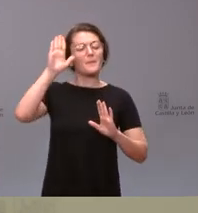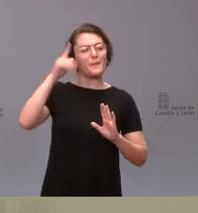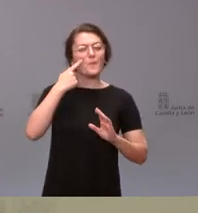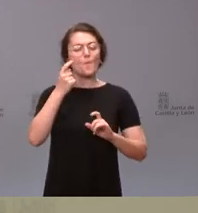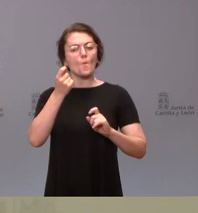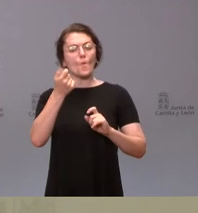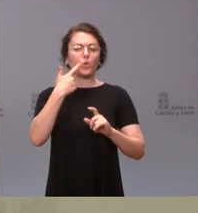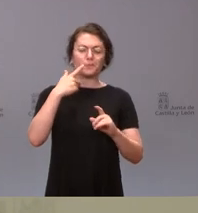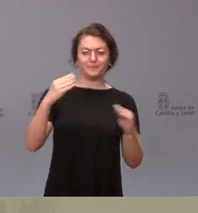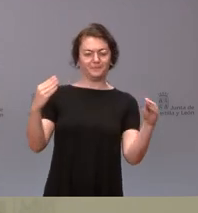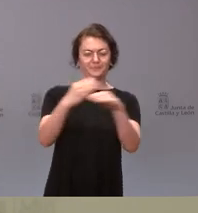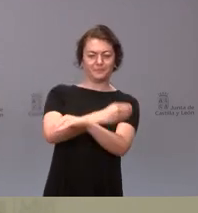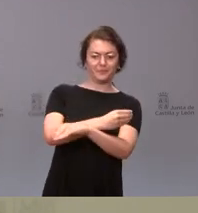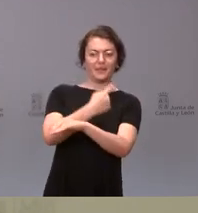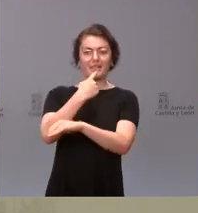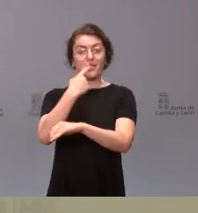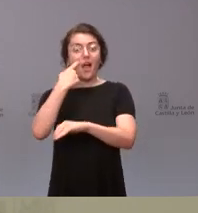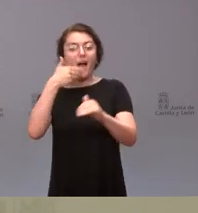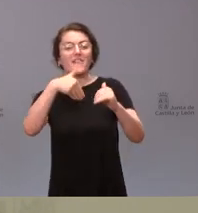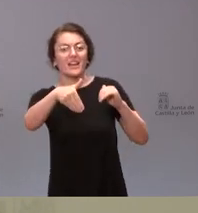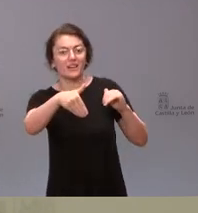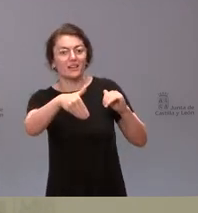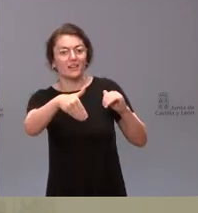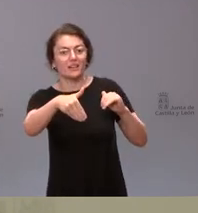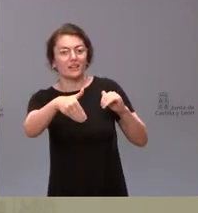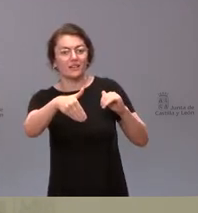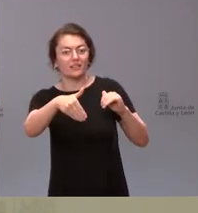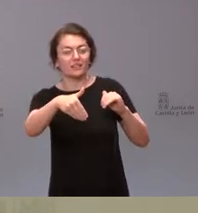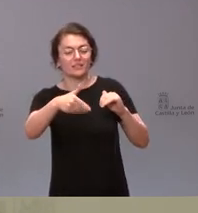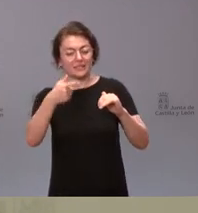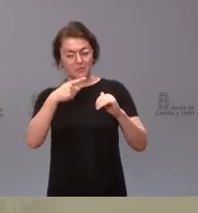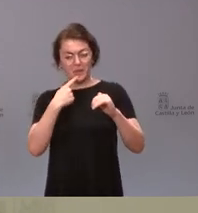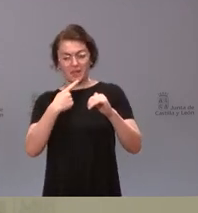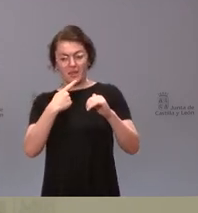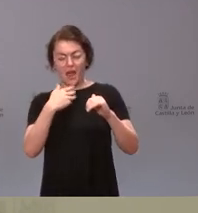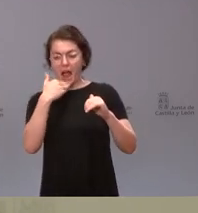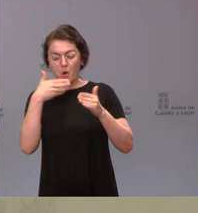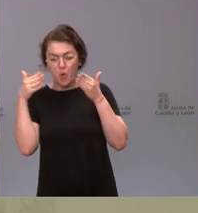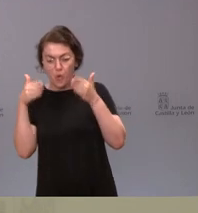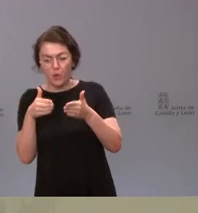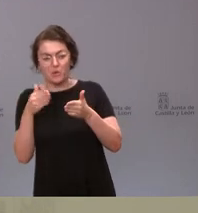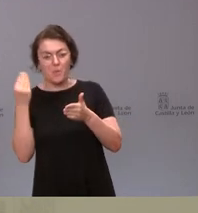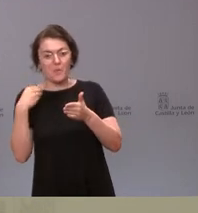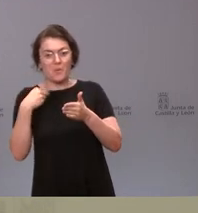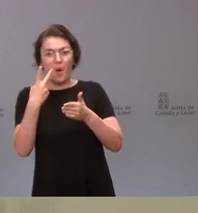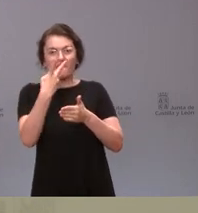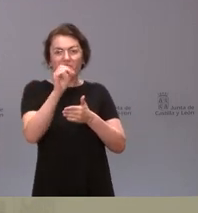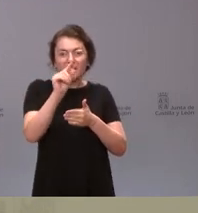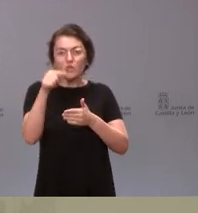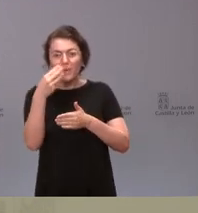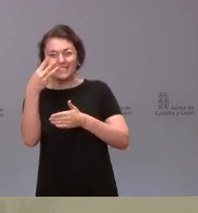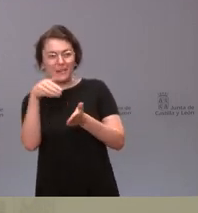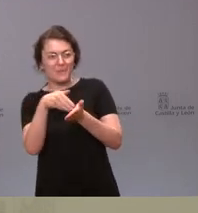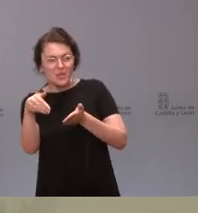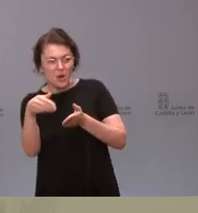contradictorio hablar de ya se verá y a la vez hablar de algo tan concreto como 20,3 millones, creo que